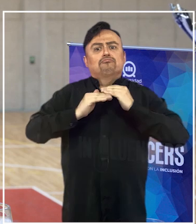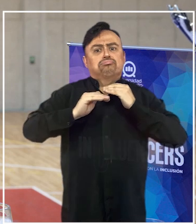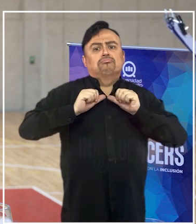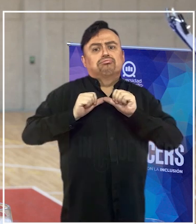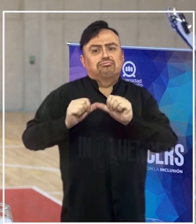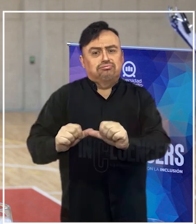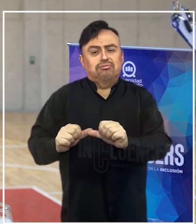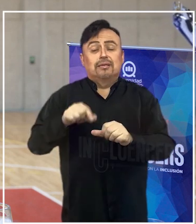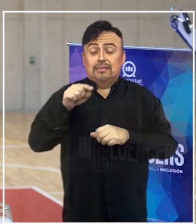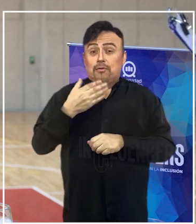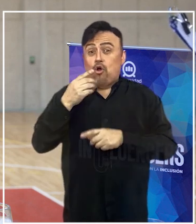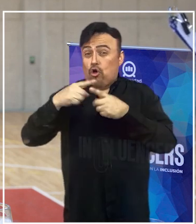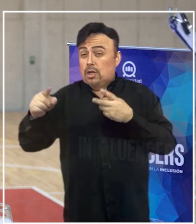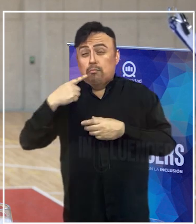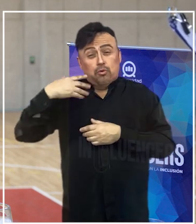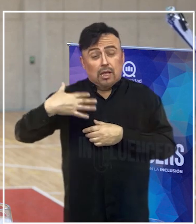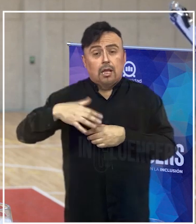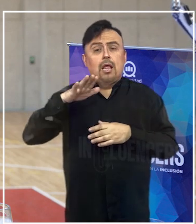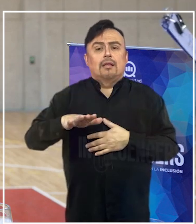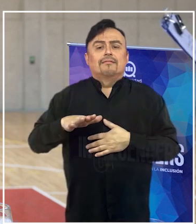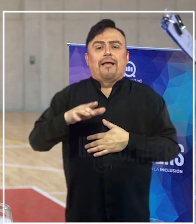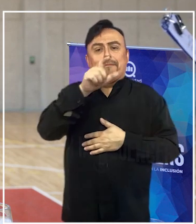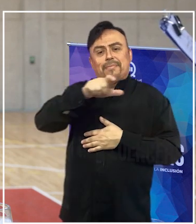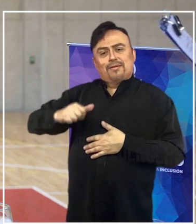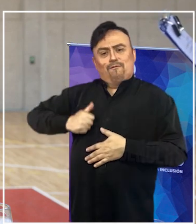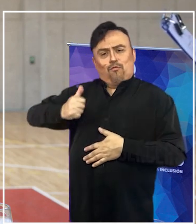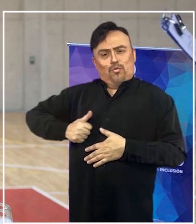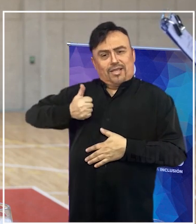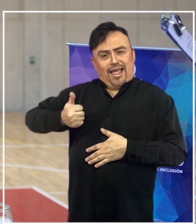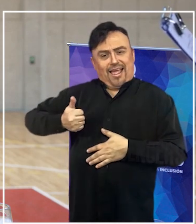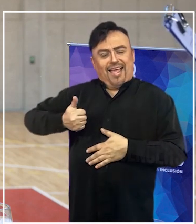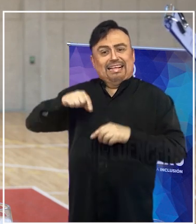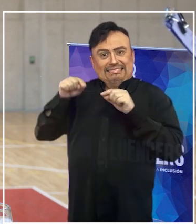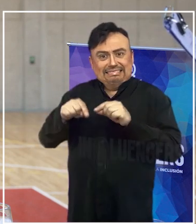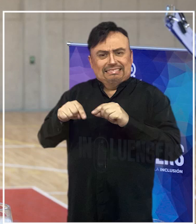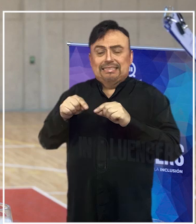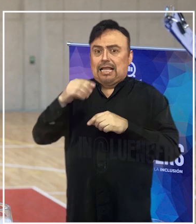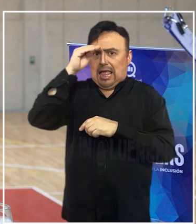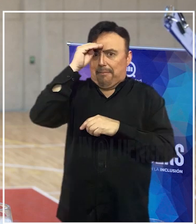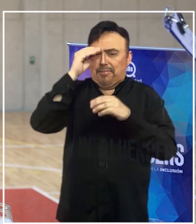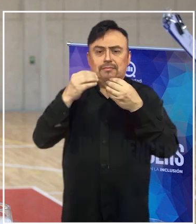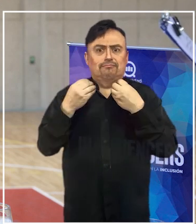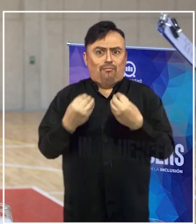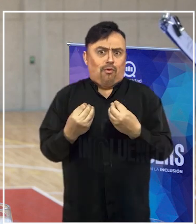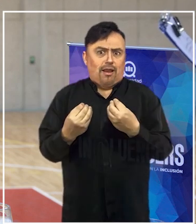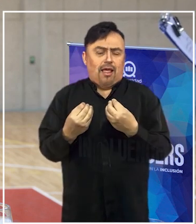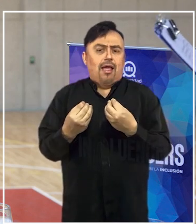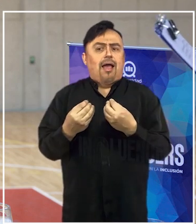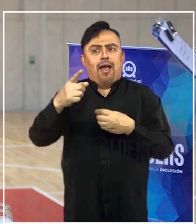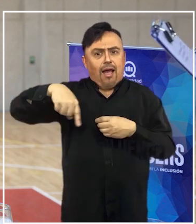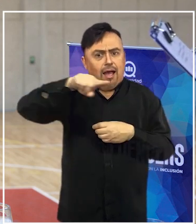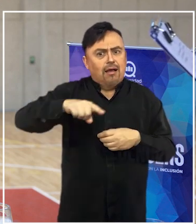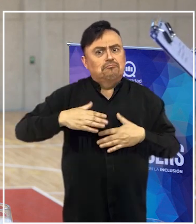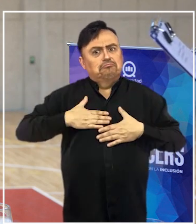tienen los Juegos es que desde el voluntariado en adelante es una experiencia que invita